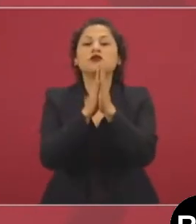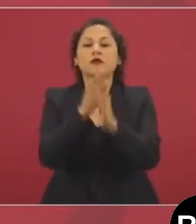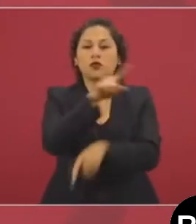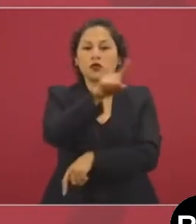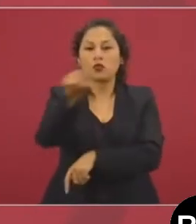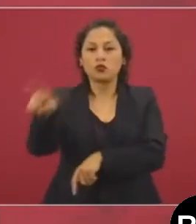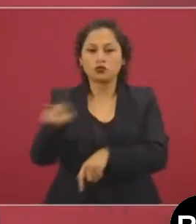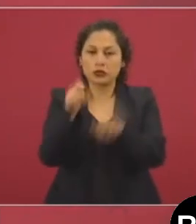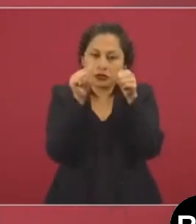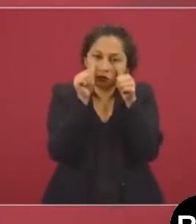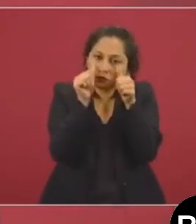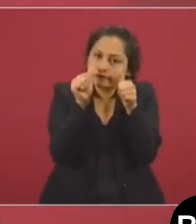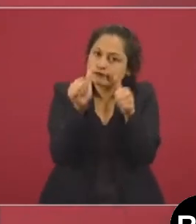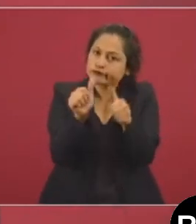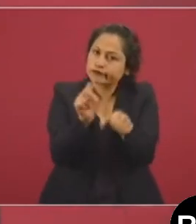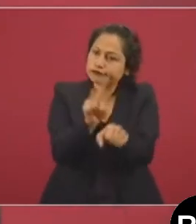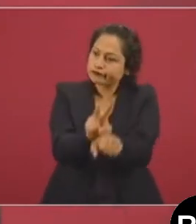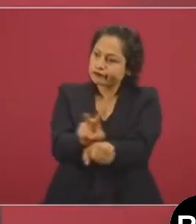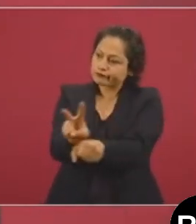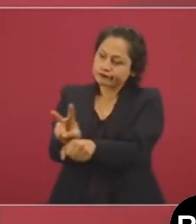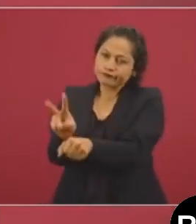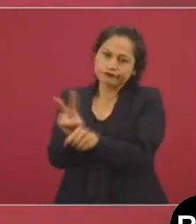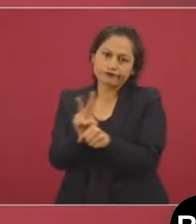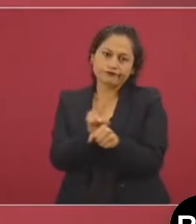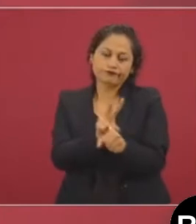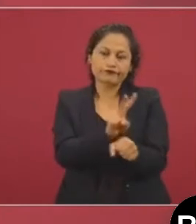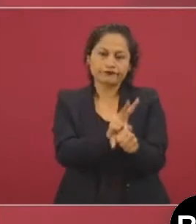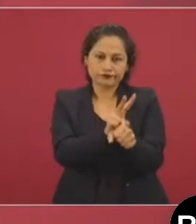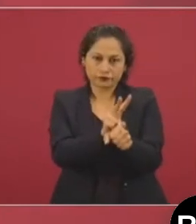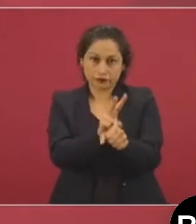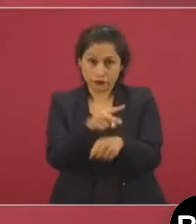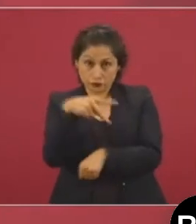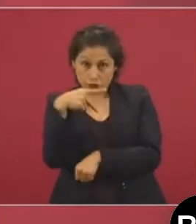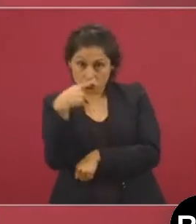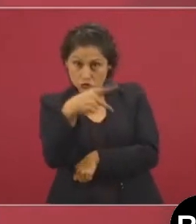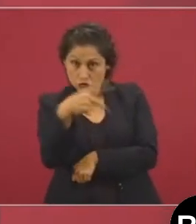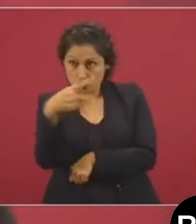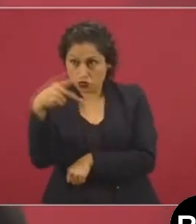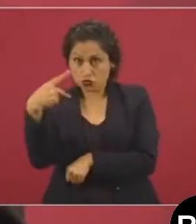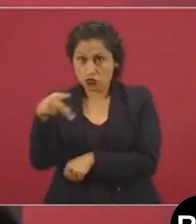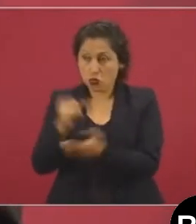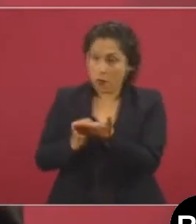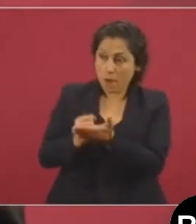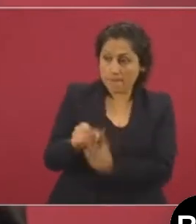para que se elija